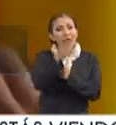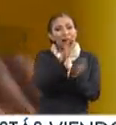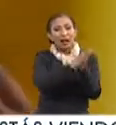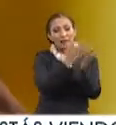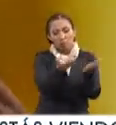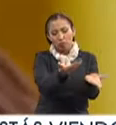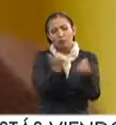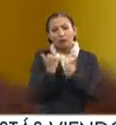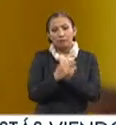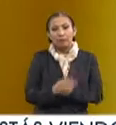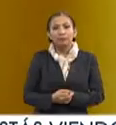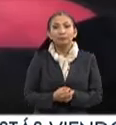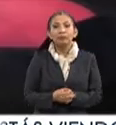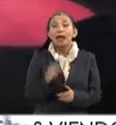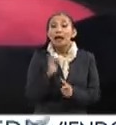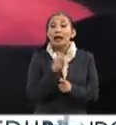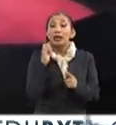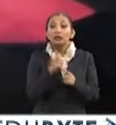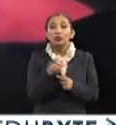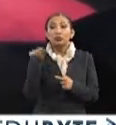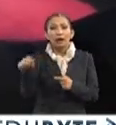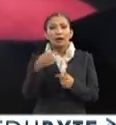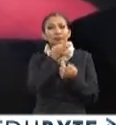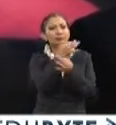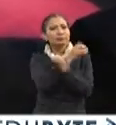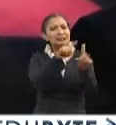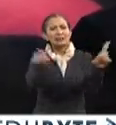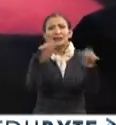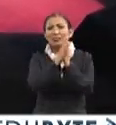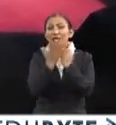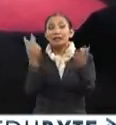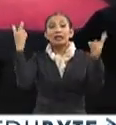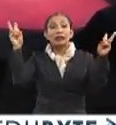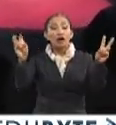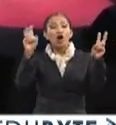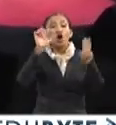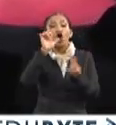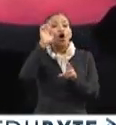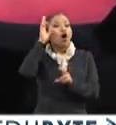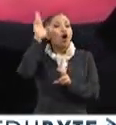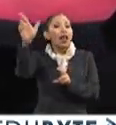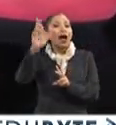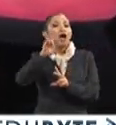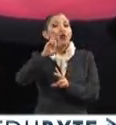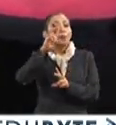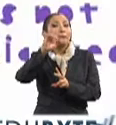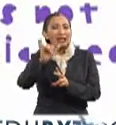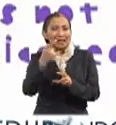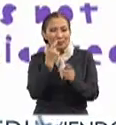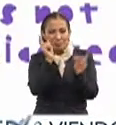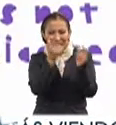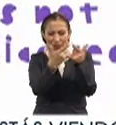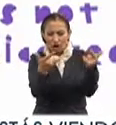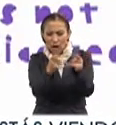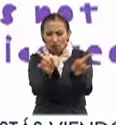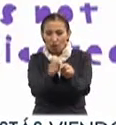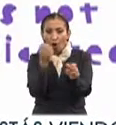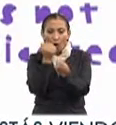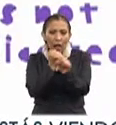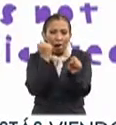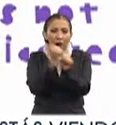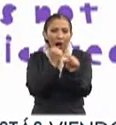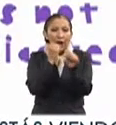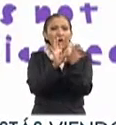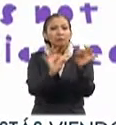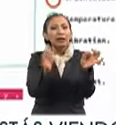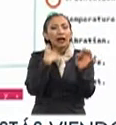adelantado. Desde entonces, ha publicado una serie de libros llamados Hola Ruby, donde por medio de pequeñas historias o ejercicios